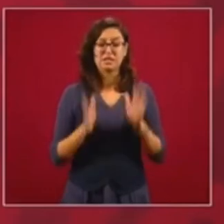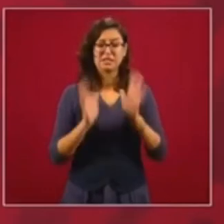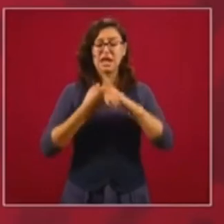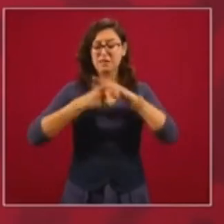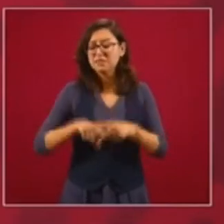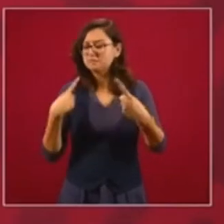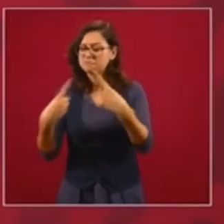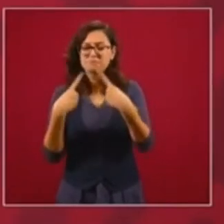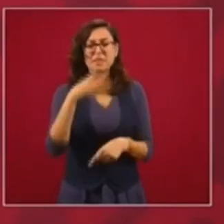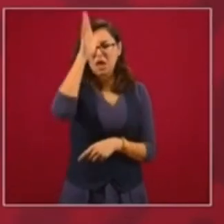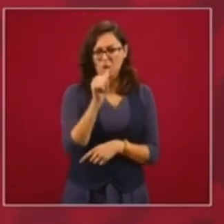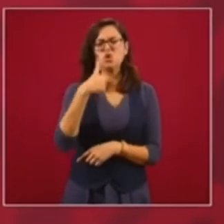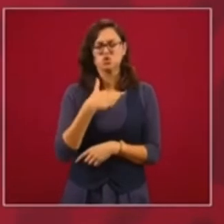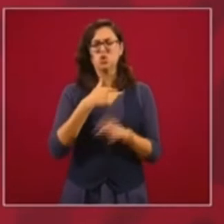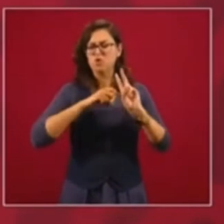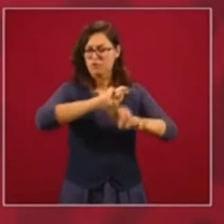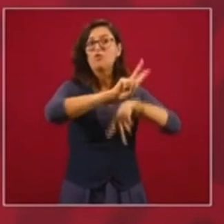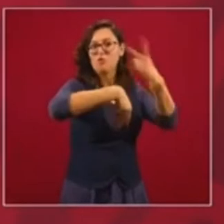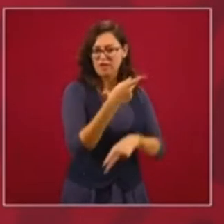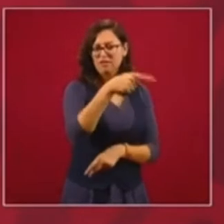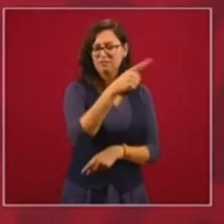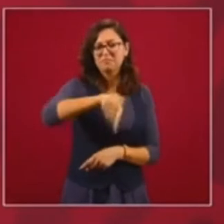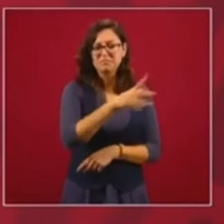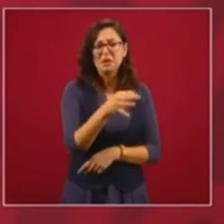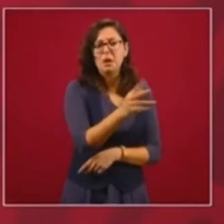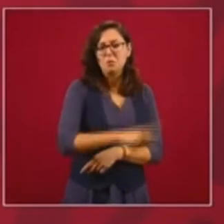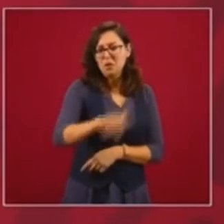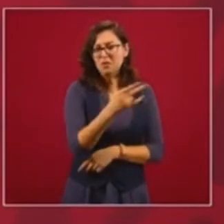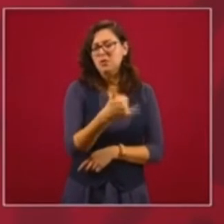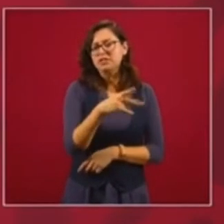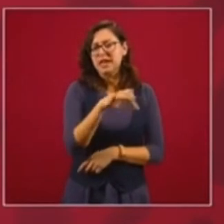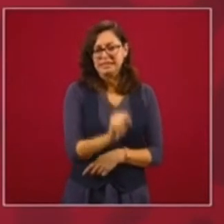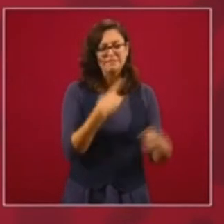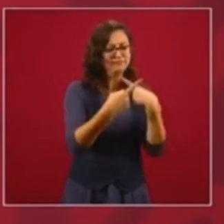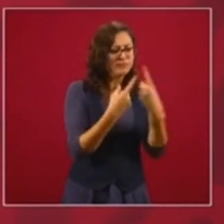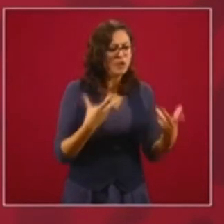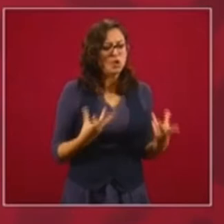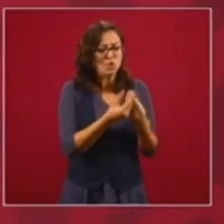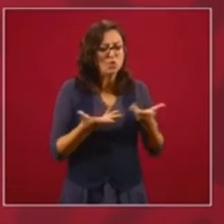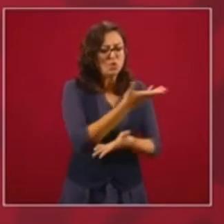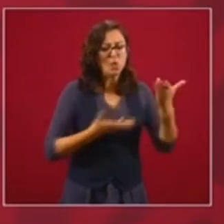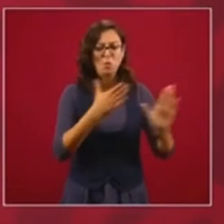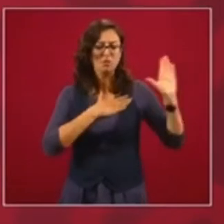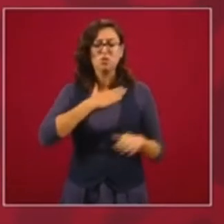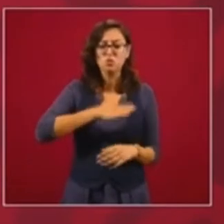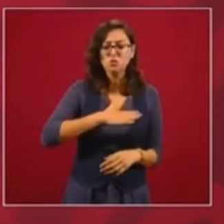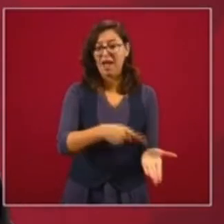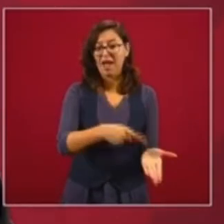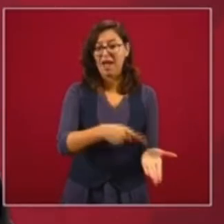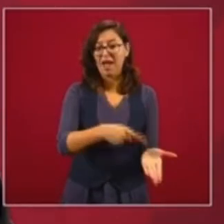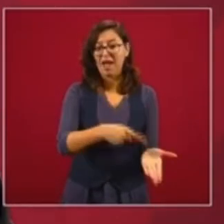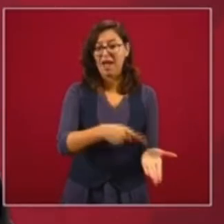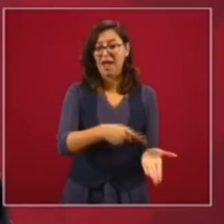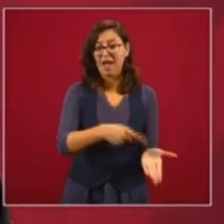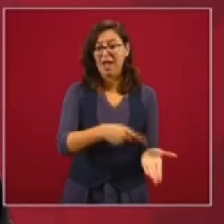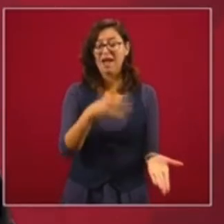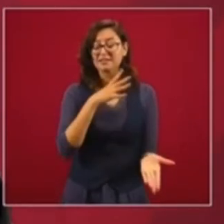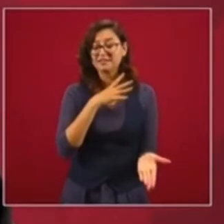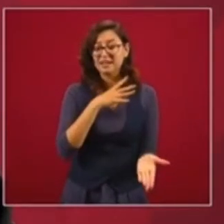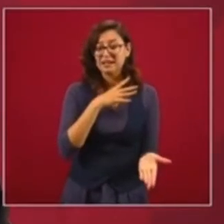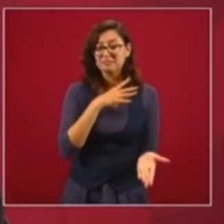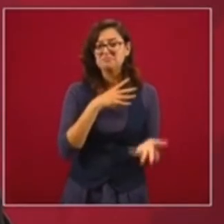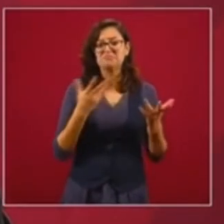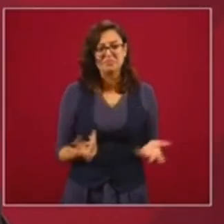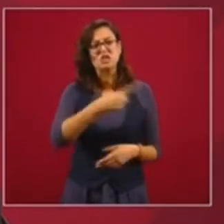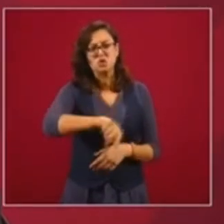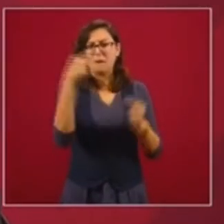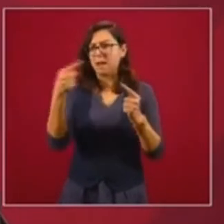Yo estuve por los pueblos yaquis con ese propósito, firmé un compromiso de justicia a los pueblos yaquis. Ahí se incluye el